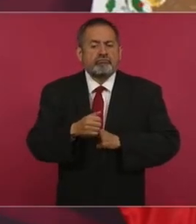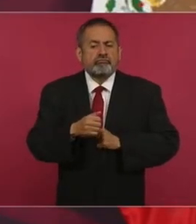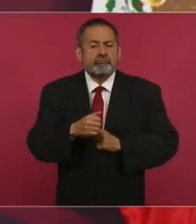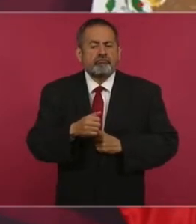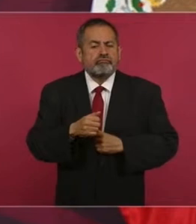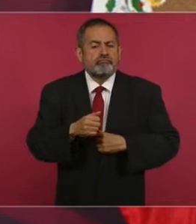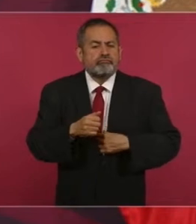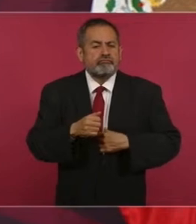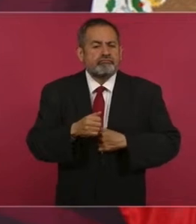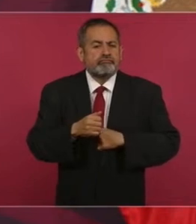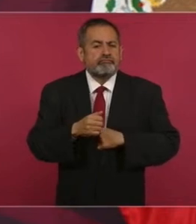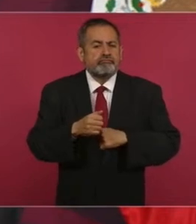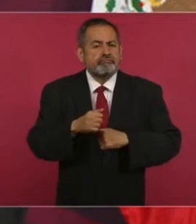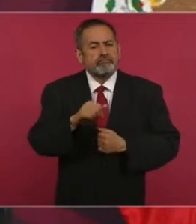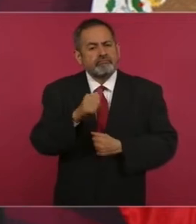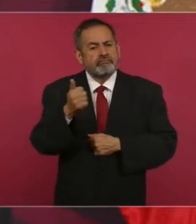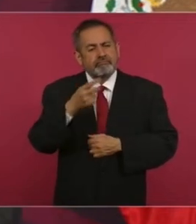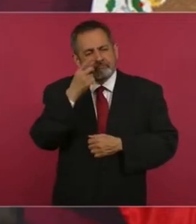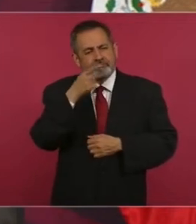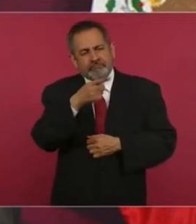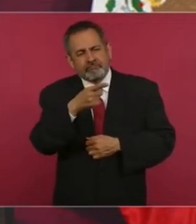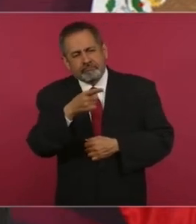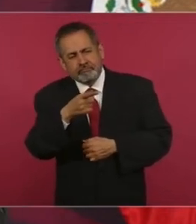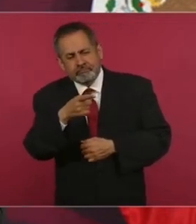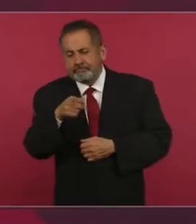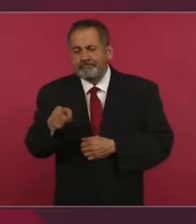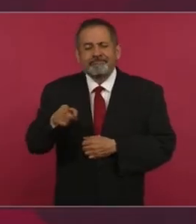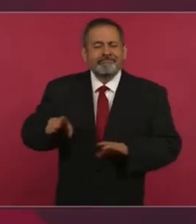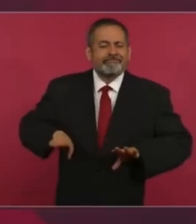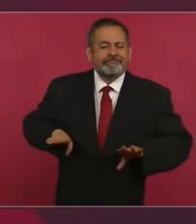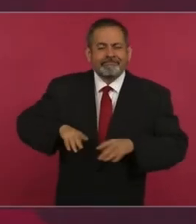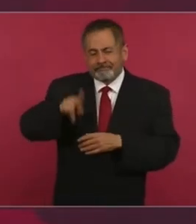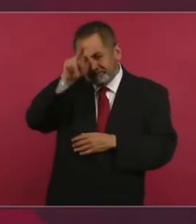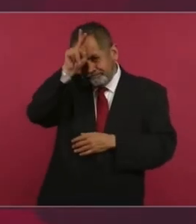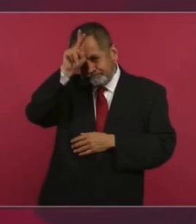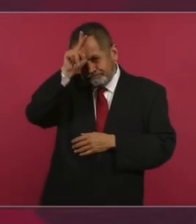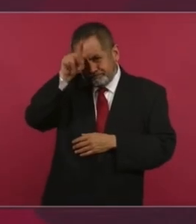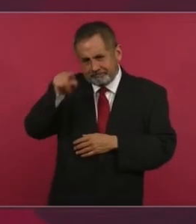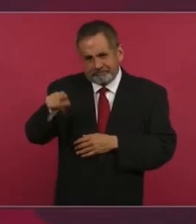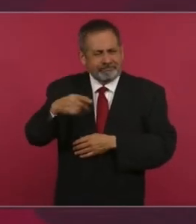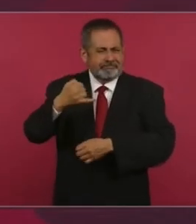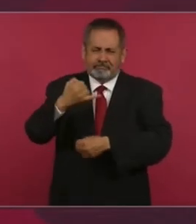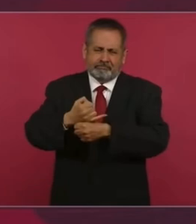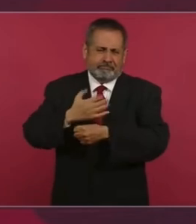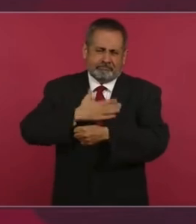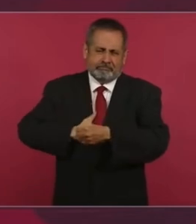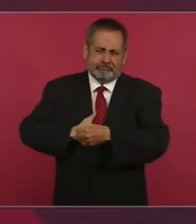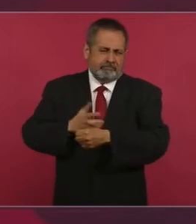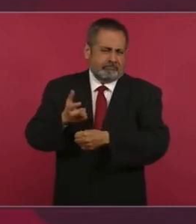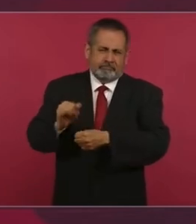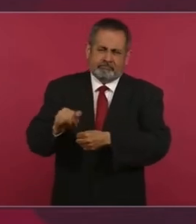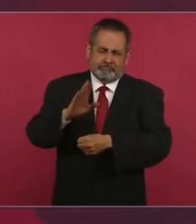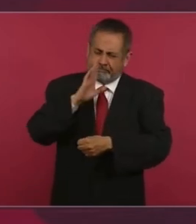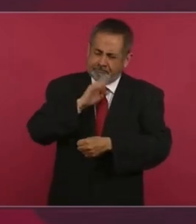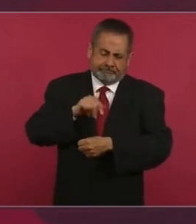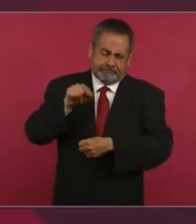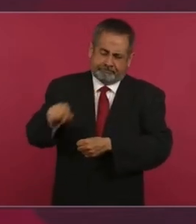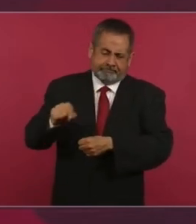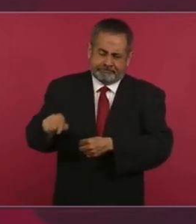la actitud del gobierno de Perú, por la injusticia que